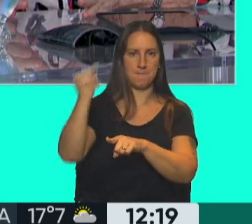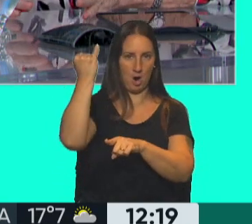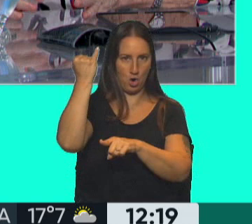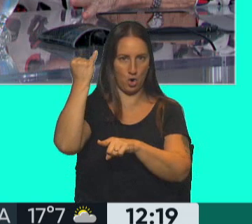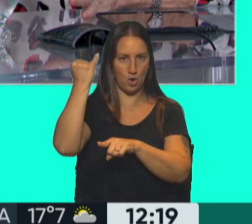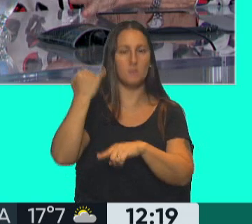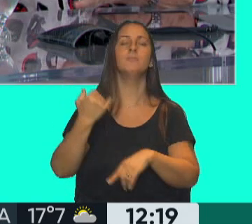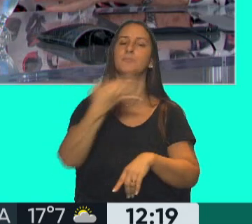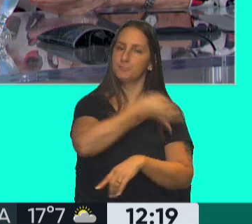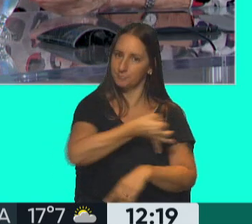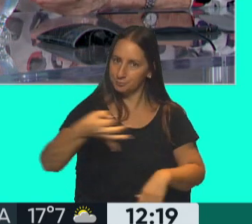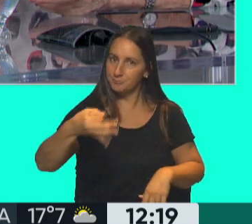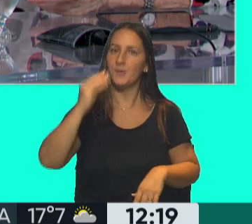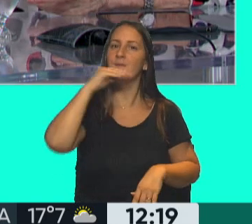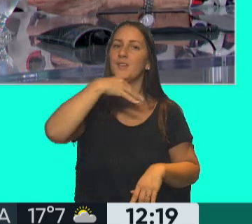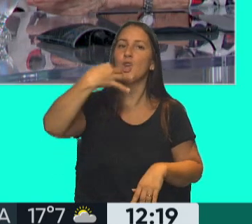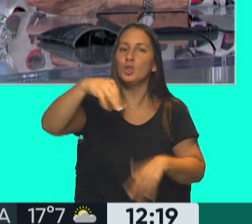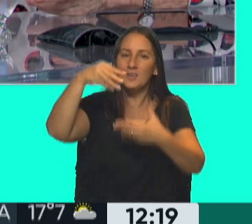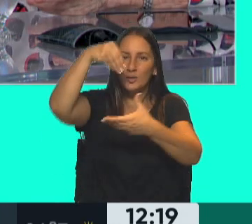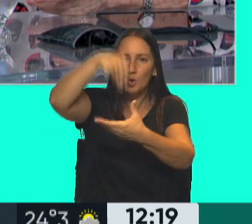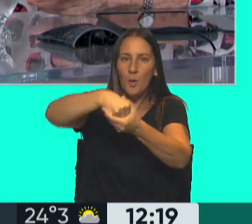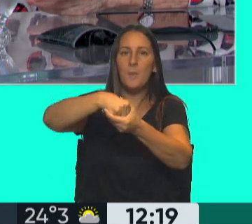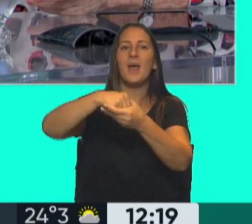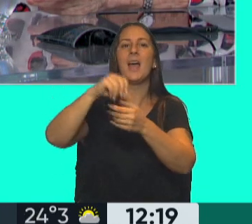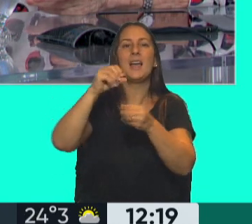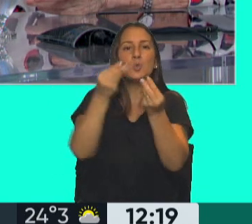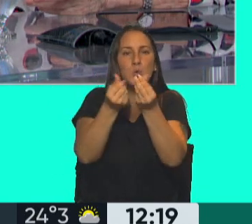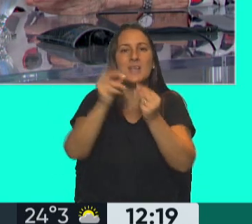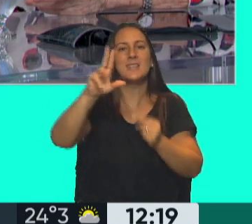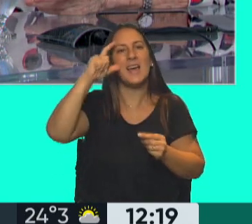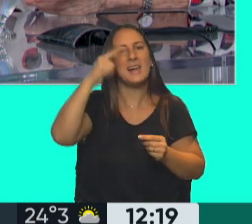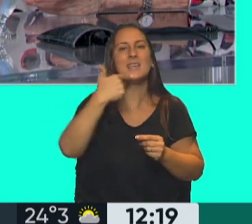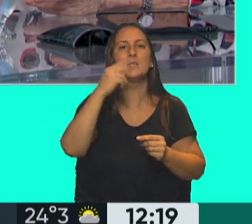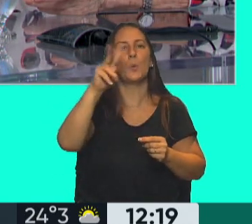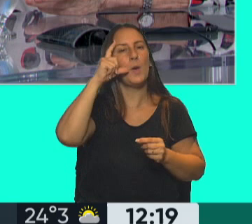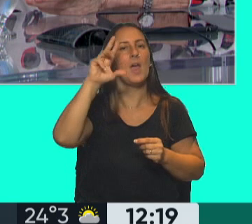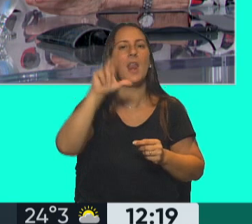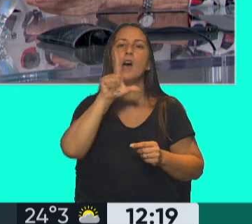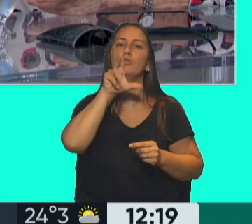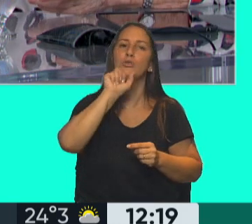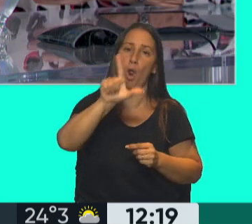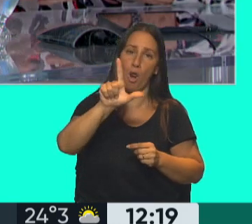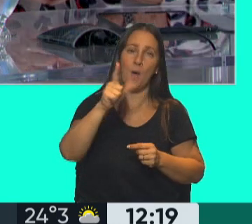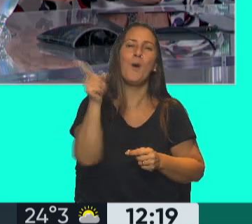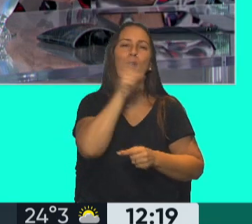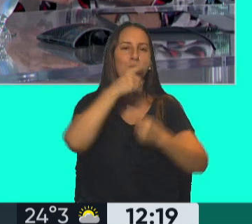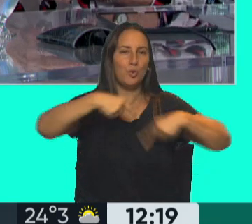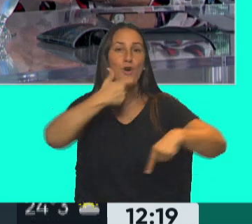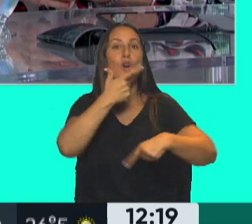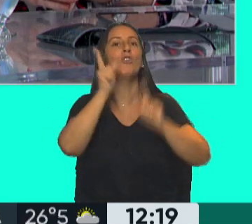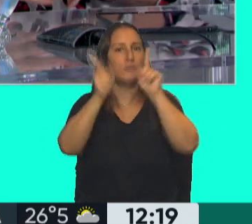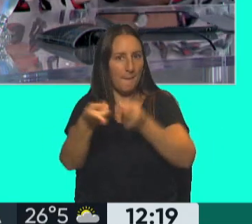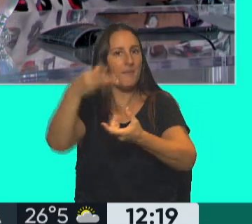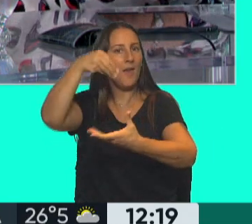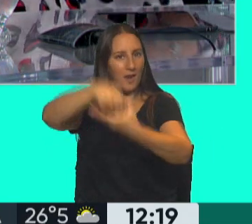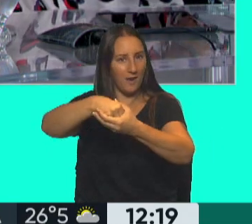tinto, justamente por ese contenido de resveratrol que también lo tienen los frutos rojos como los arándanos, por ejemplo. Bien. Y entonces,